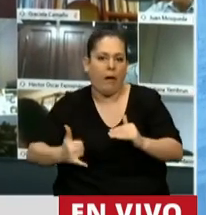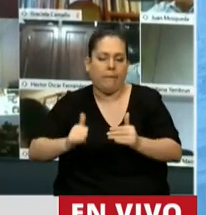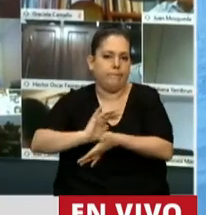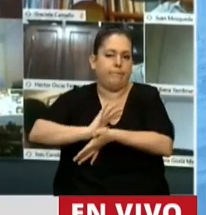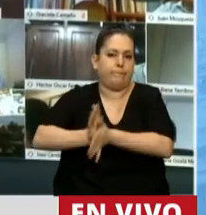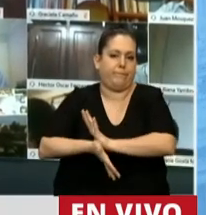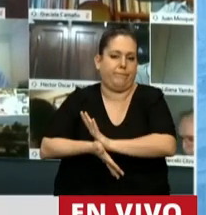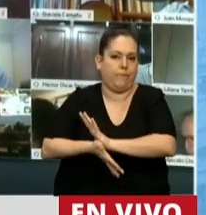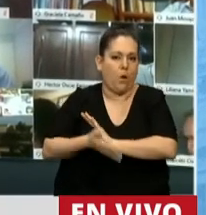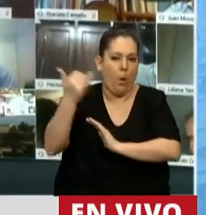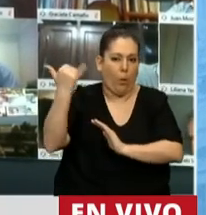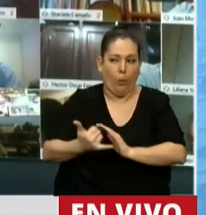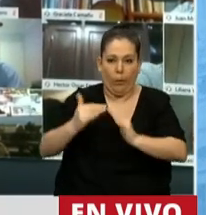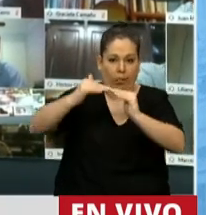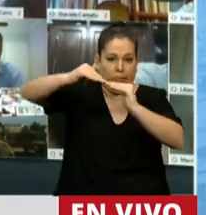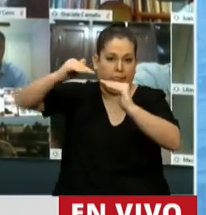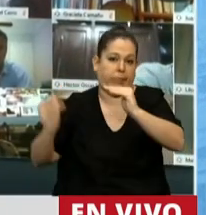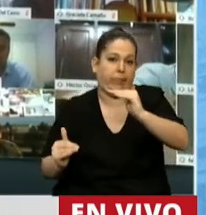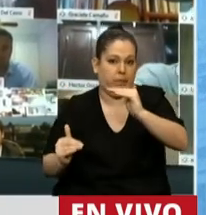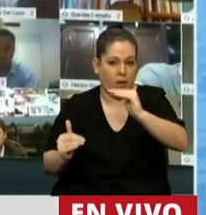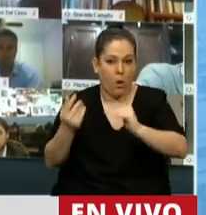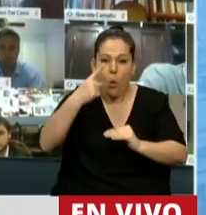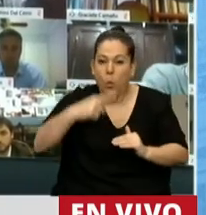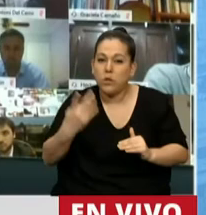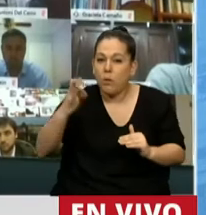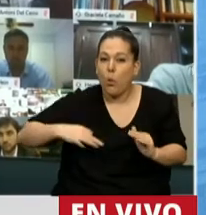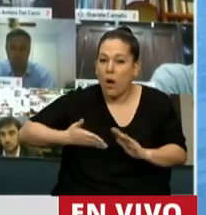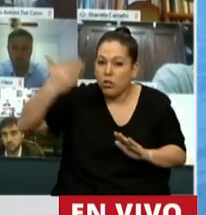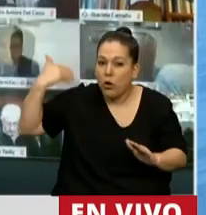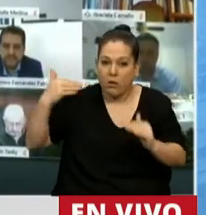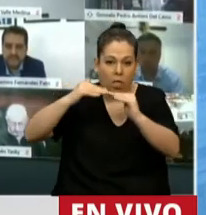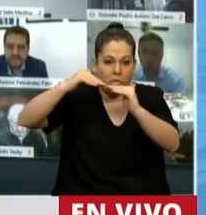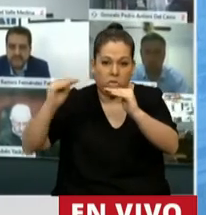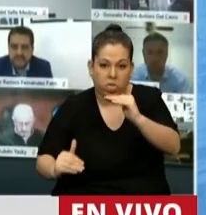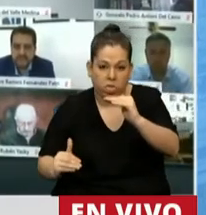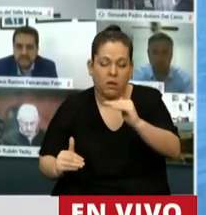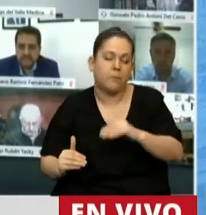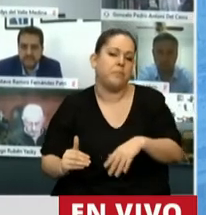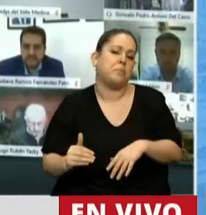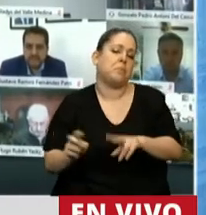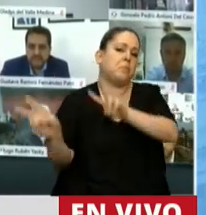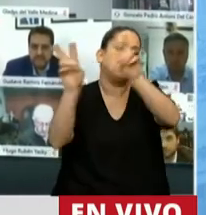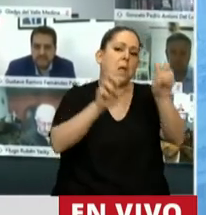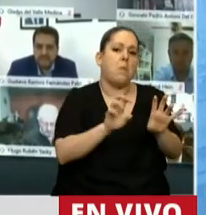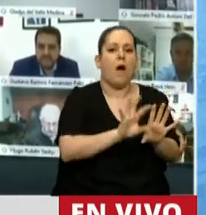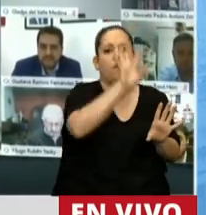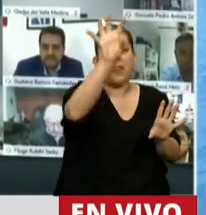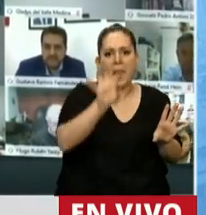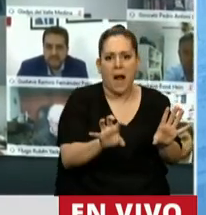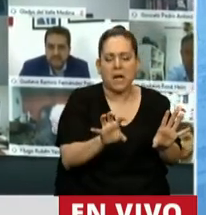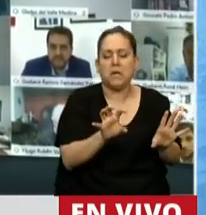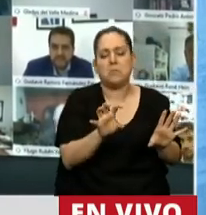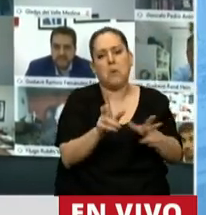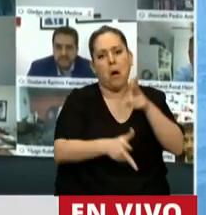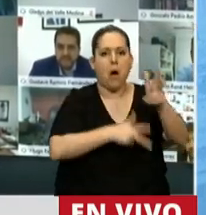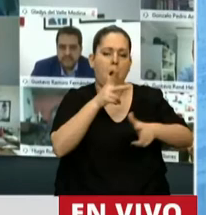Hubo más desigualdades en los últimos 4 años. Se ninguneó el federalismo. Yo me